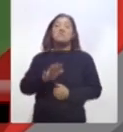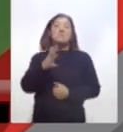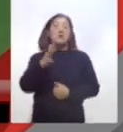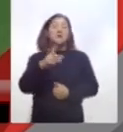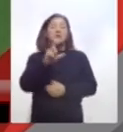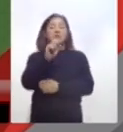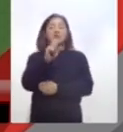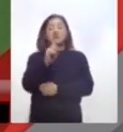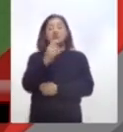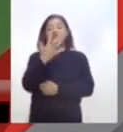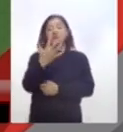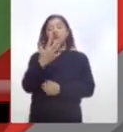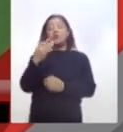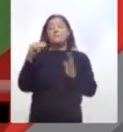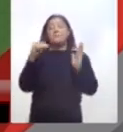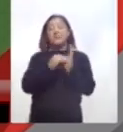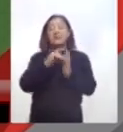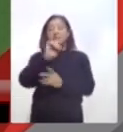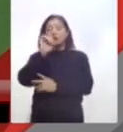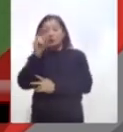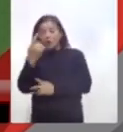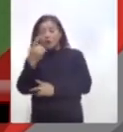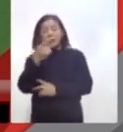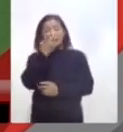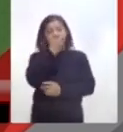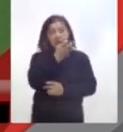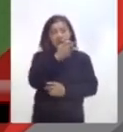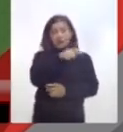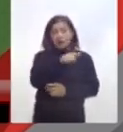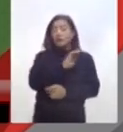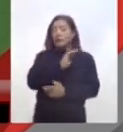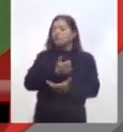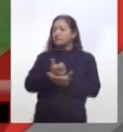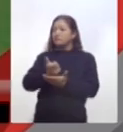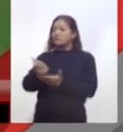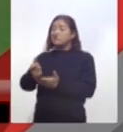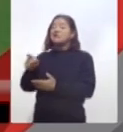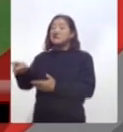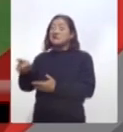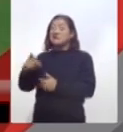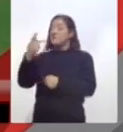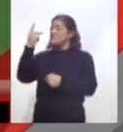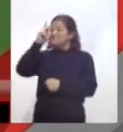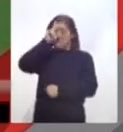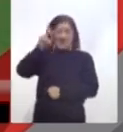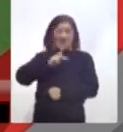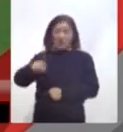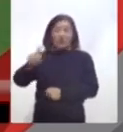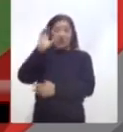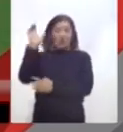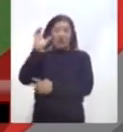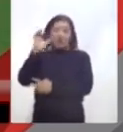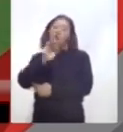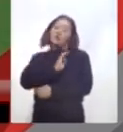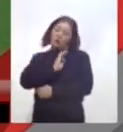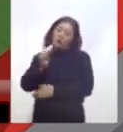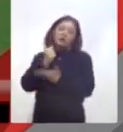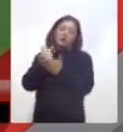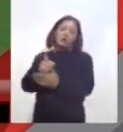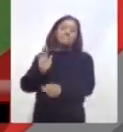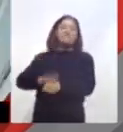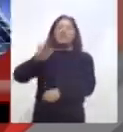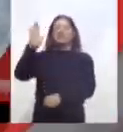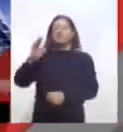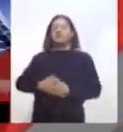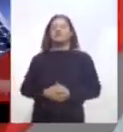de 25.000 dólares, cantidad que podría aumentar si empeora la crisis en Colombia, según aseguran desde la propia Fundación.